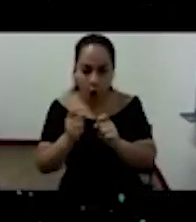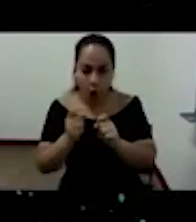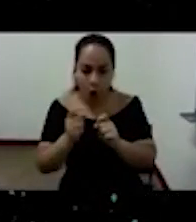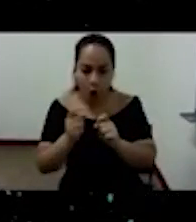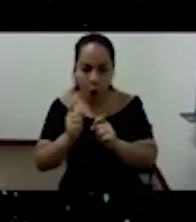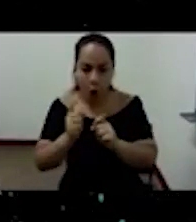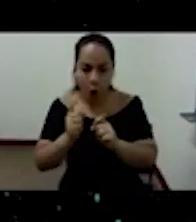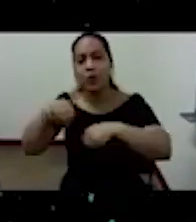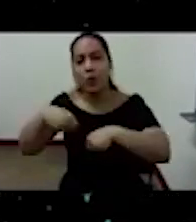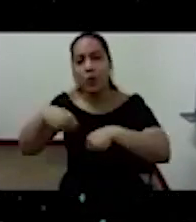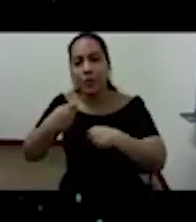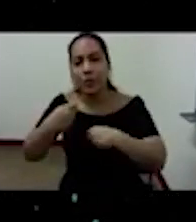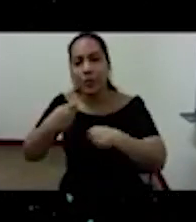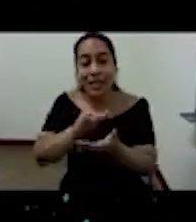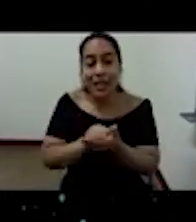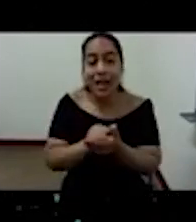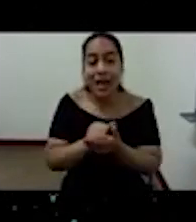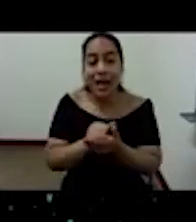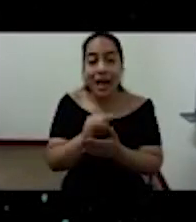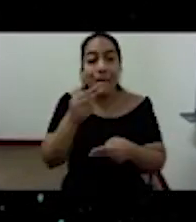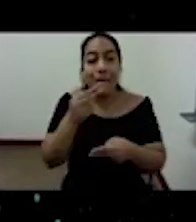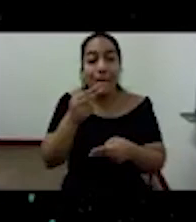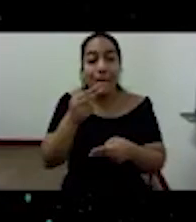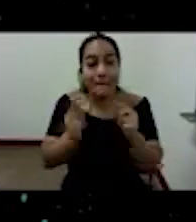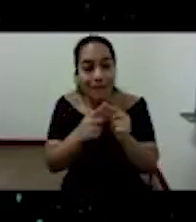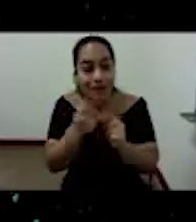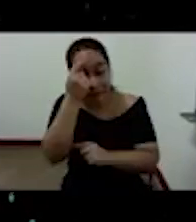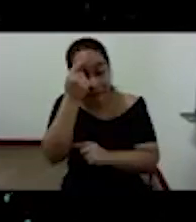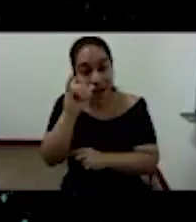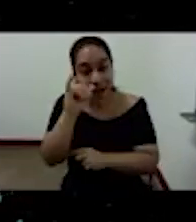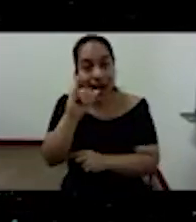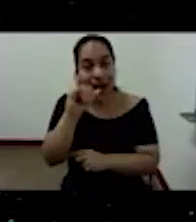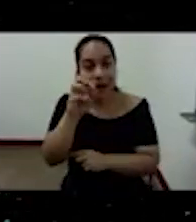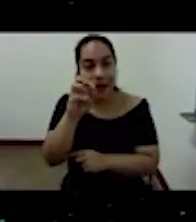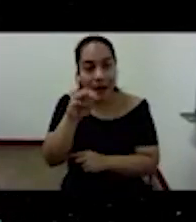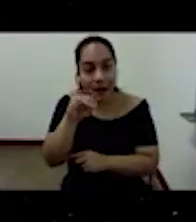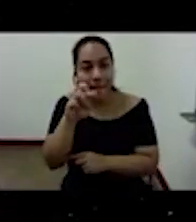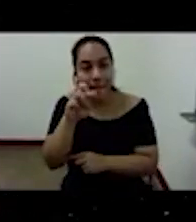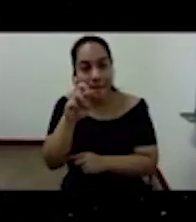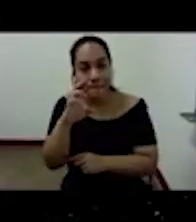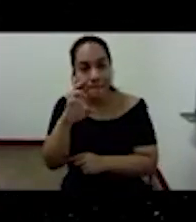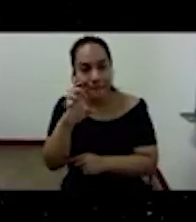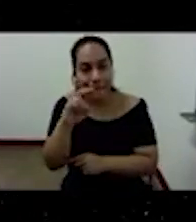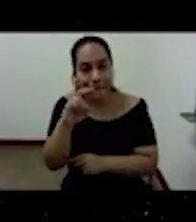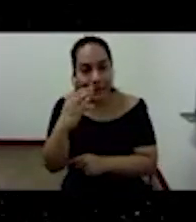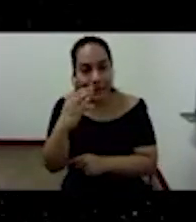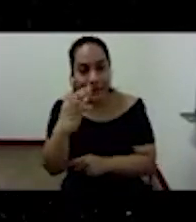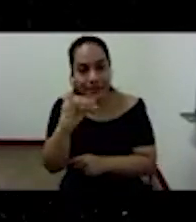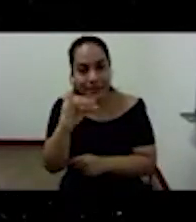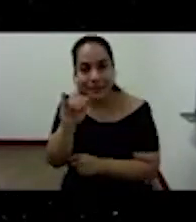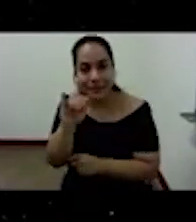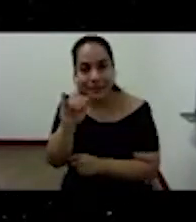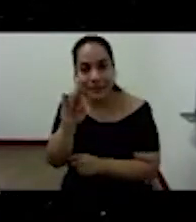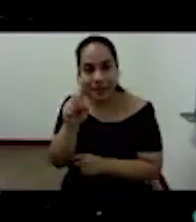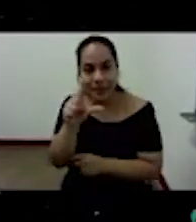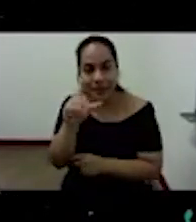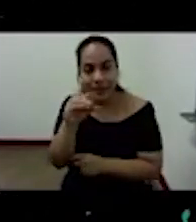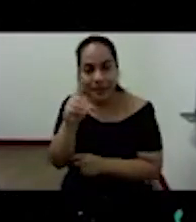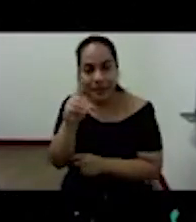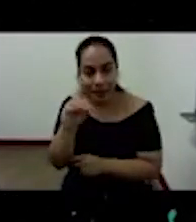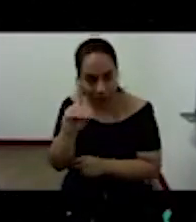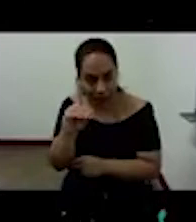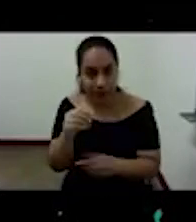imprevisibilidad de los acontecimientos hasta cuando a un cierto